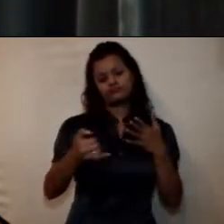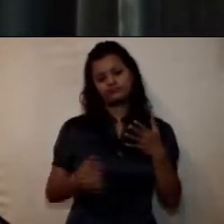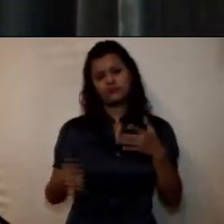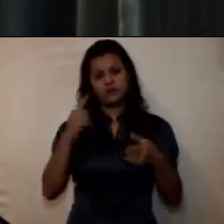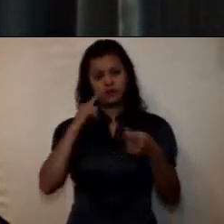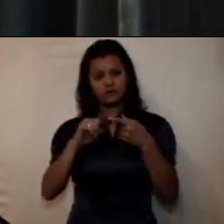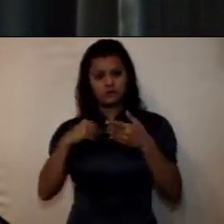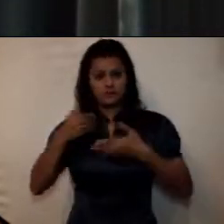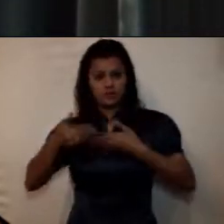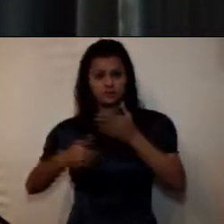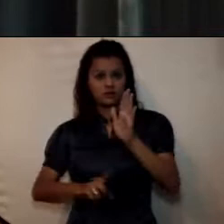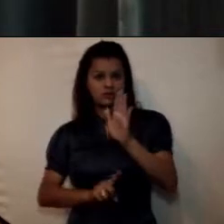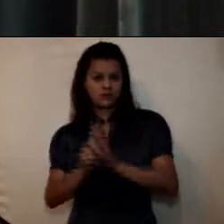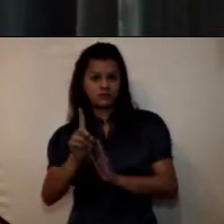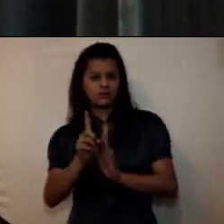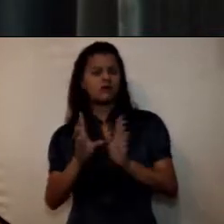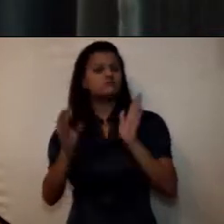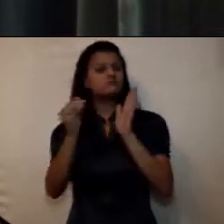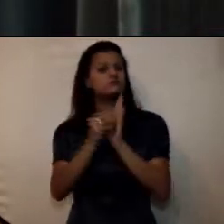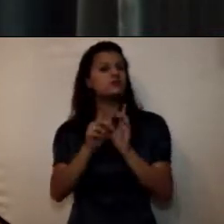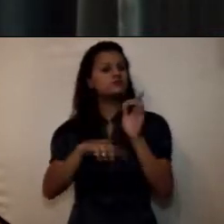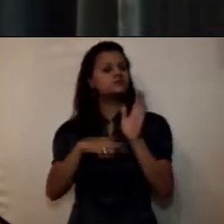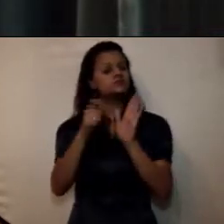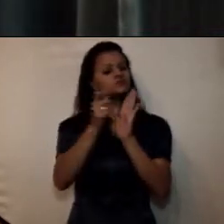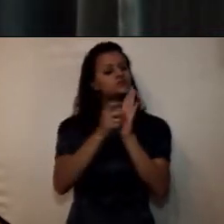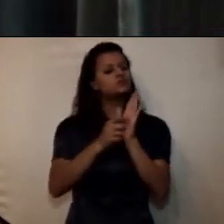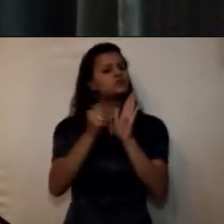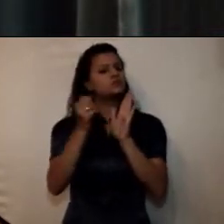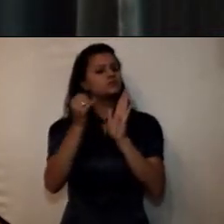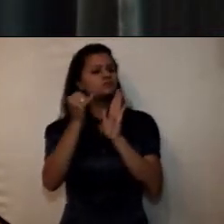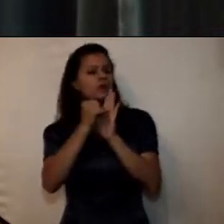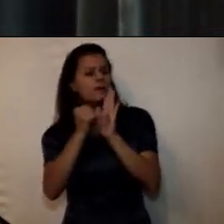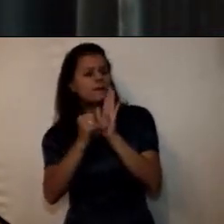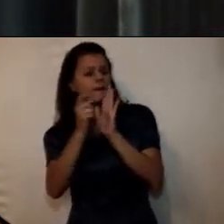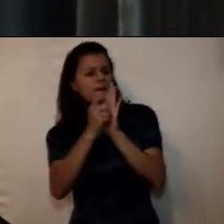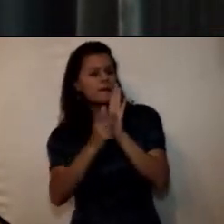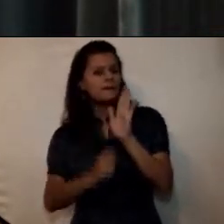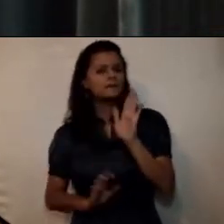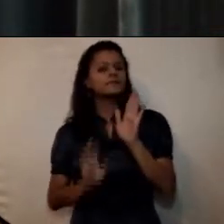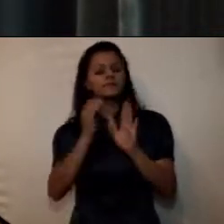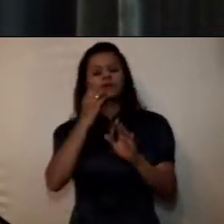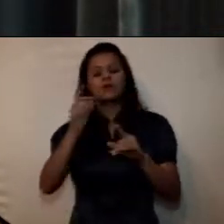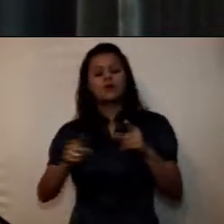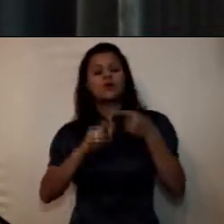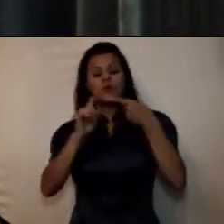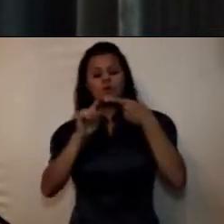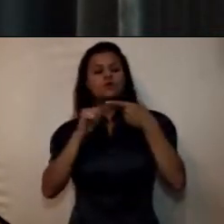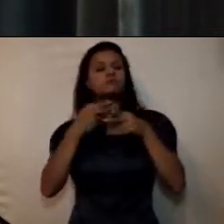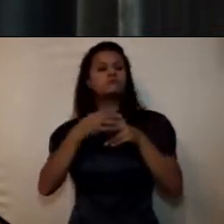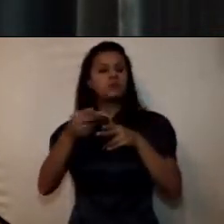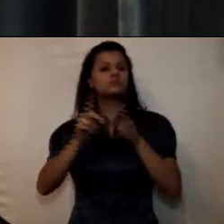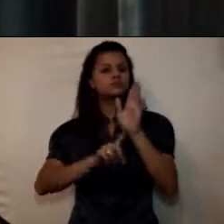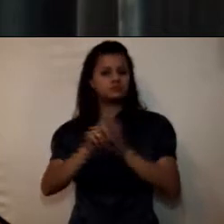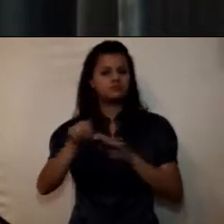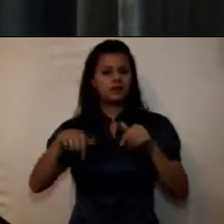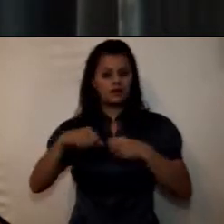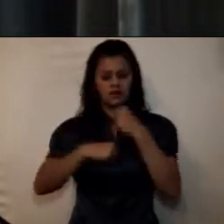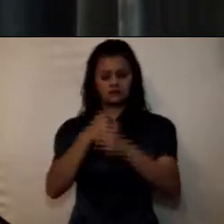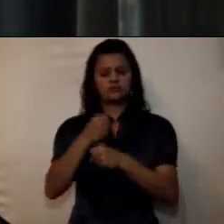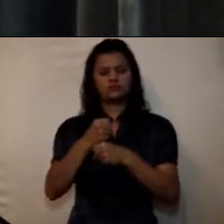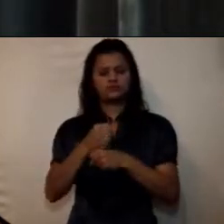de este proceso una serie de indicadores e hitos el cual el número uno se desarrollará en la presente vigencia